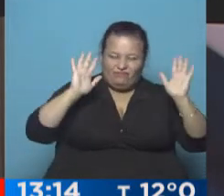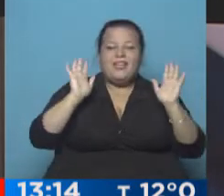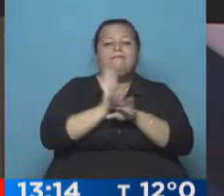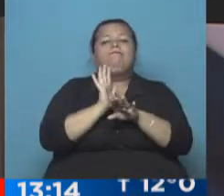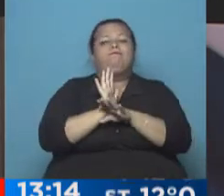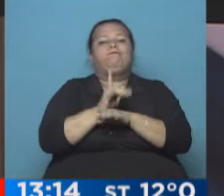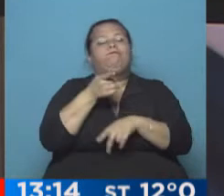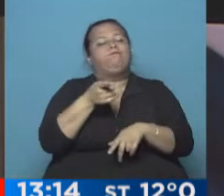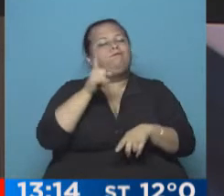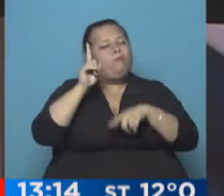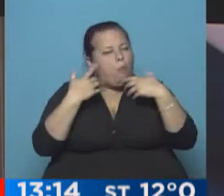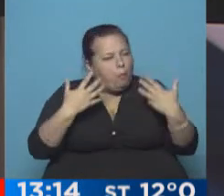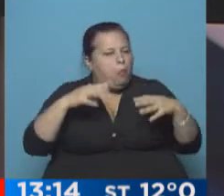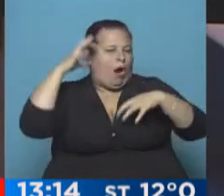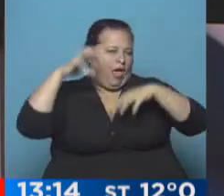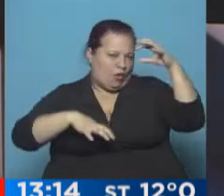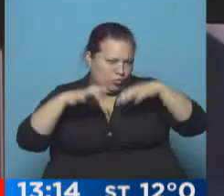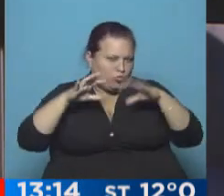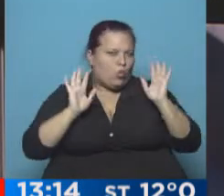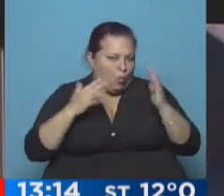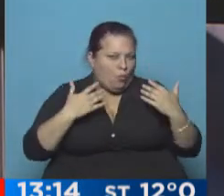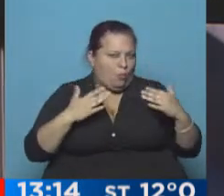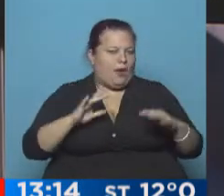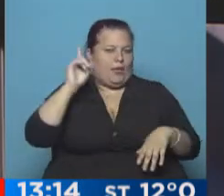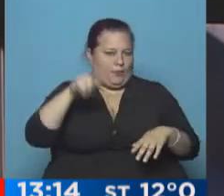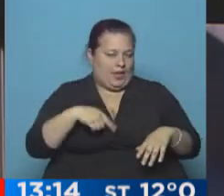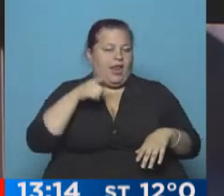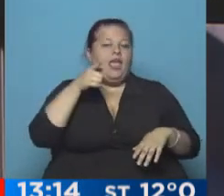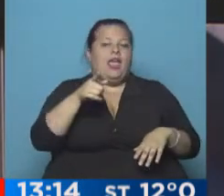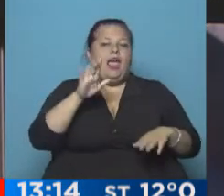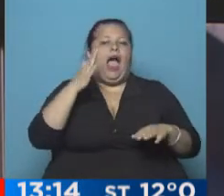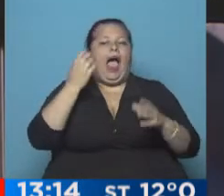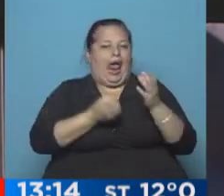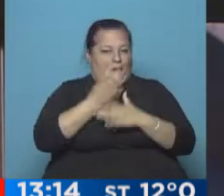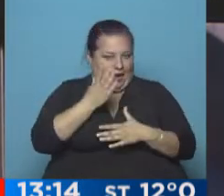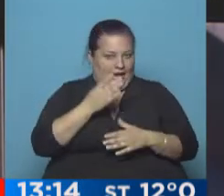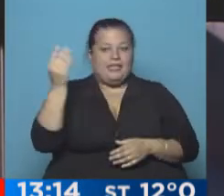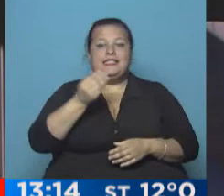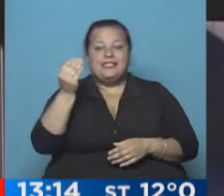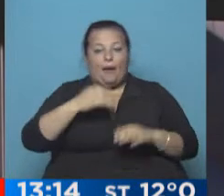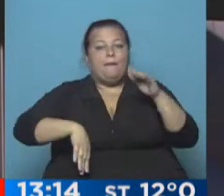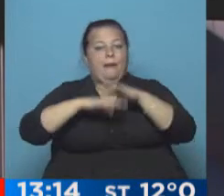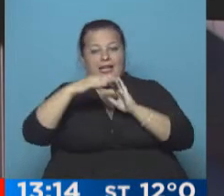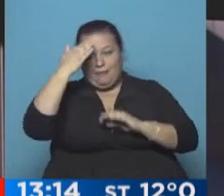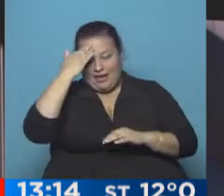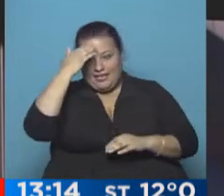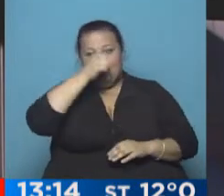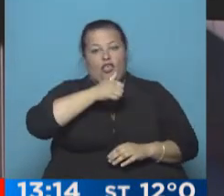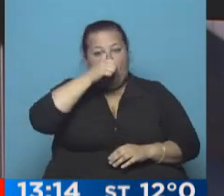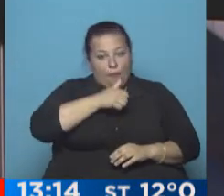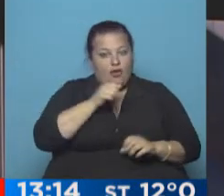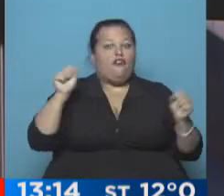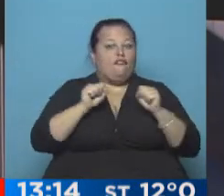significa que algún chaparroncito por ahí puede producirse especialmente durante la mañana. El sábado, la máxima, 15, el domingo,